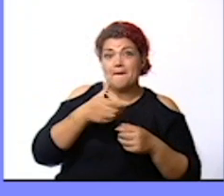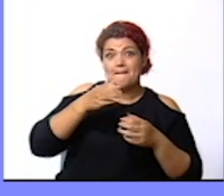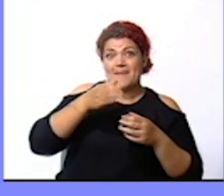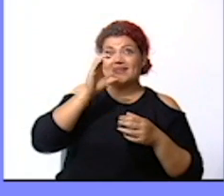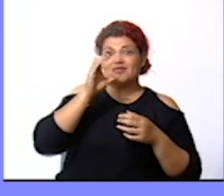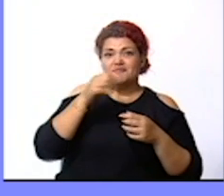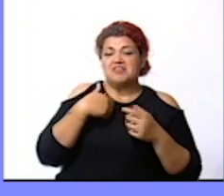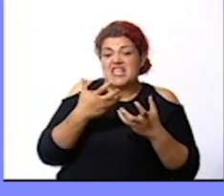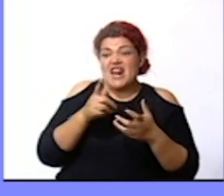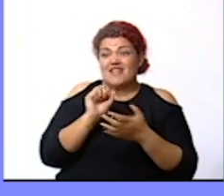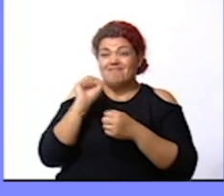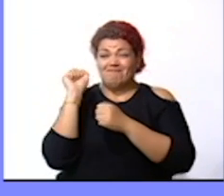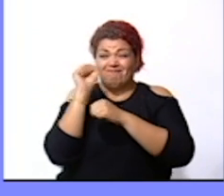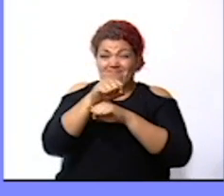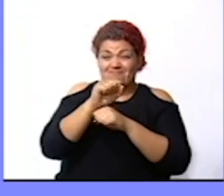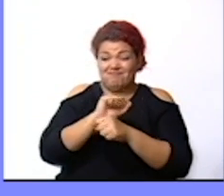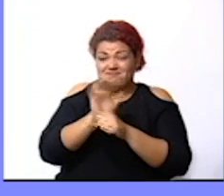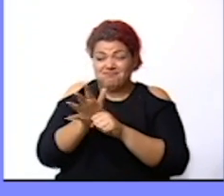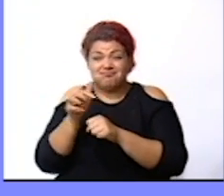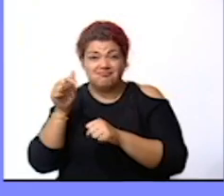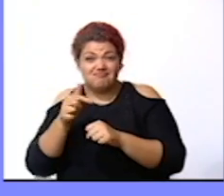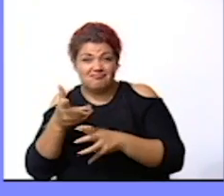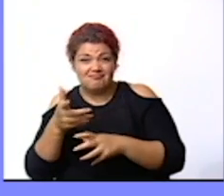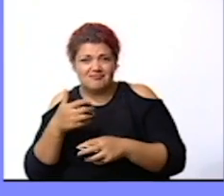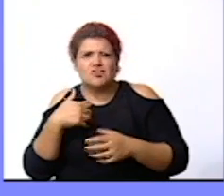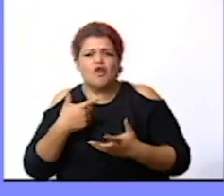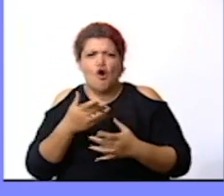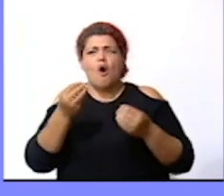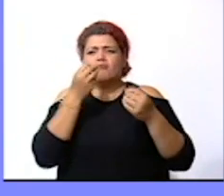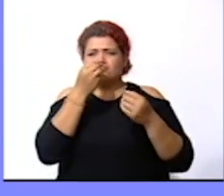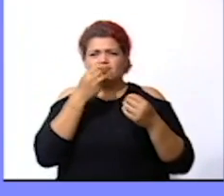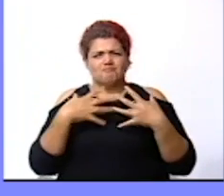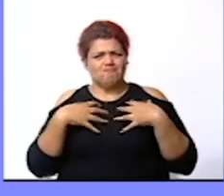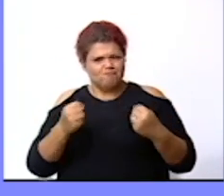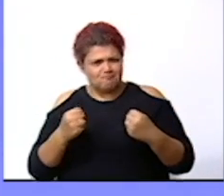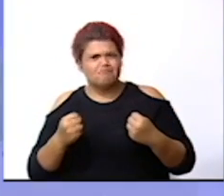vencer muy sano debes comer